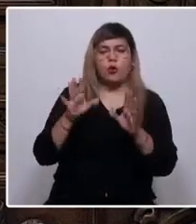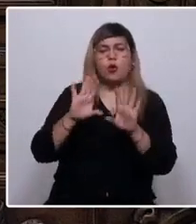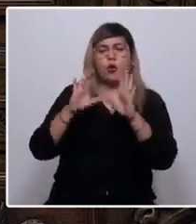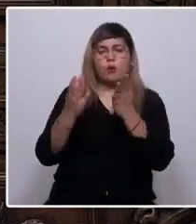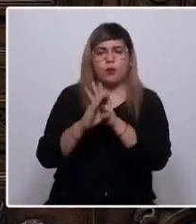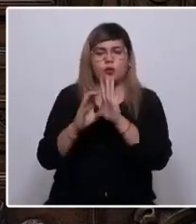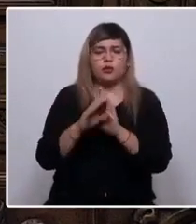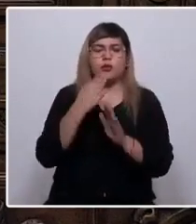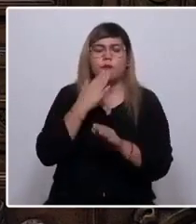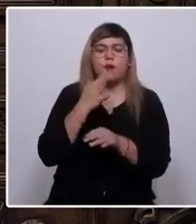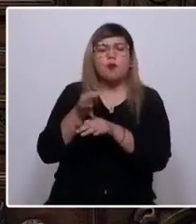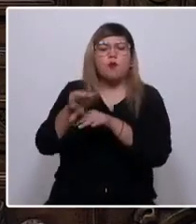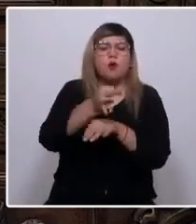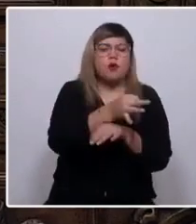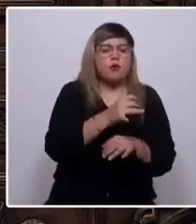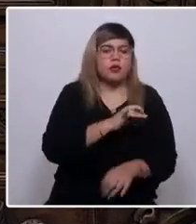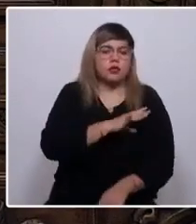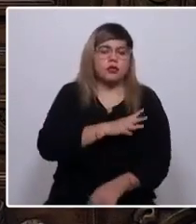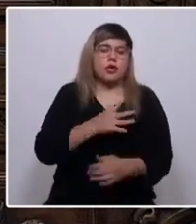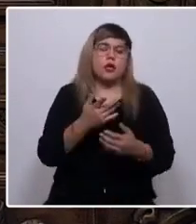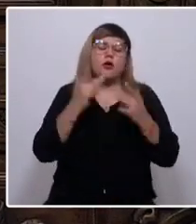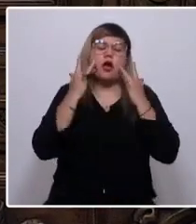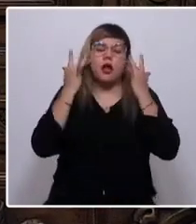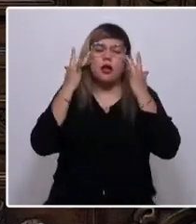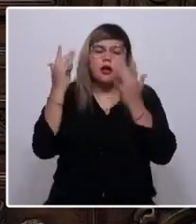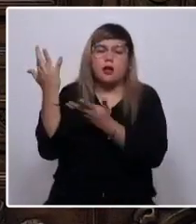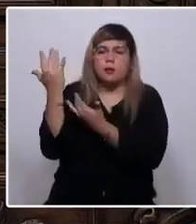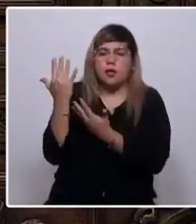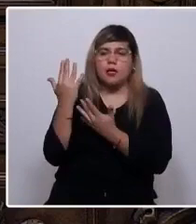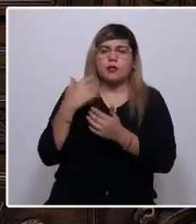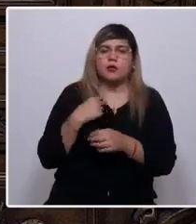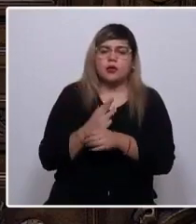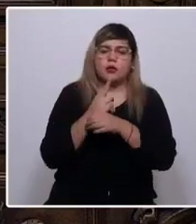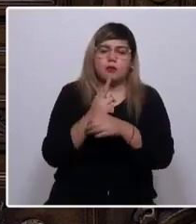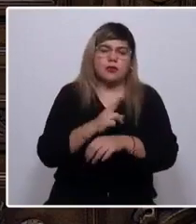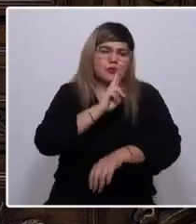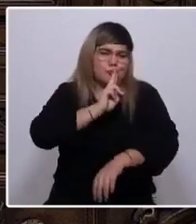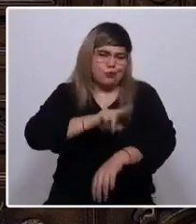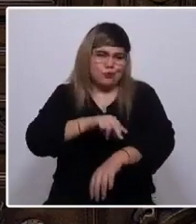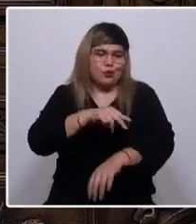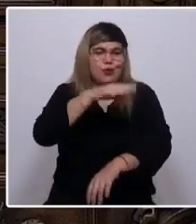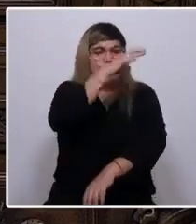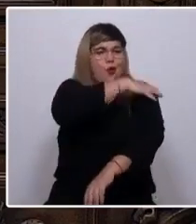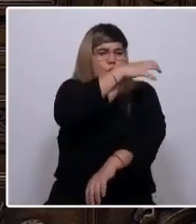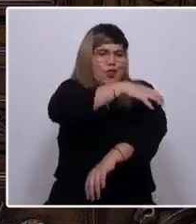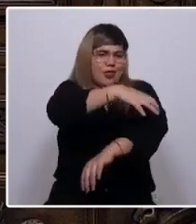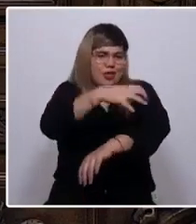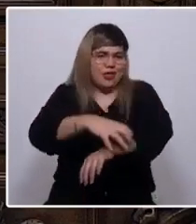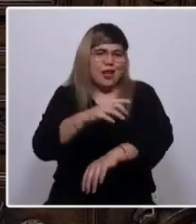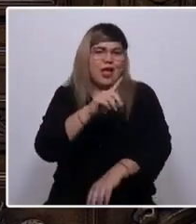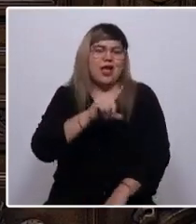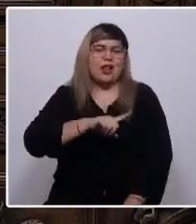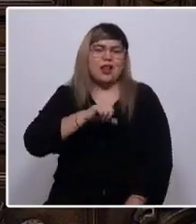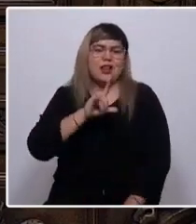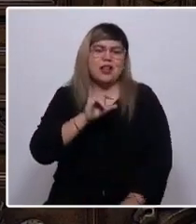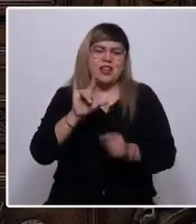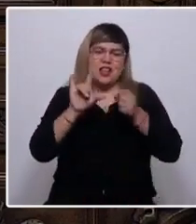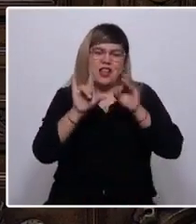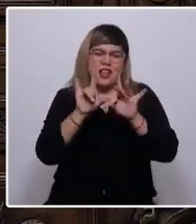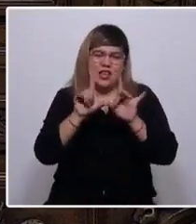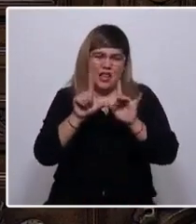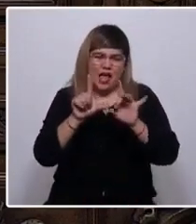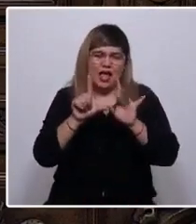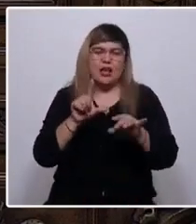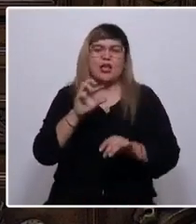con alegría y esperanza. Represento al Maule Sur, desde la cordillera Colbún, Linares, Longaví y Parral,